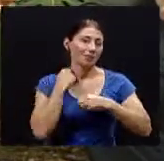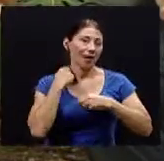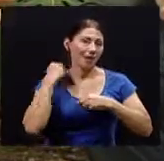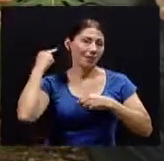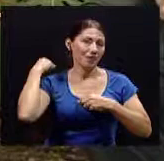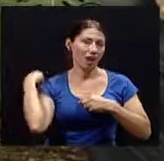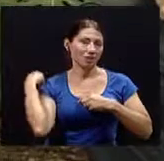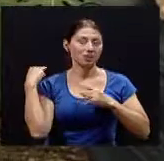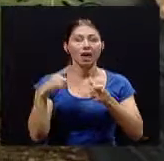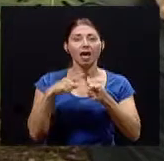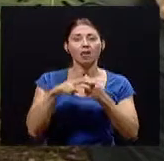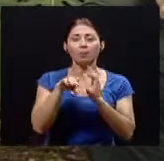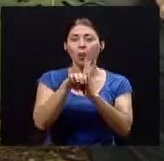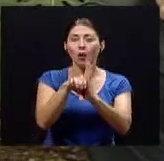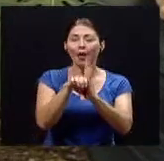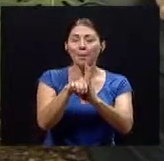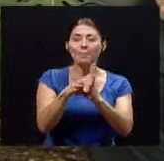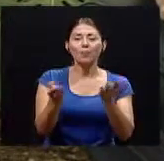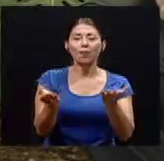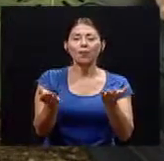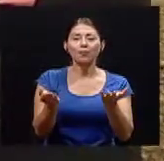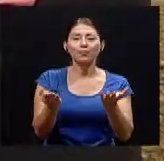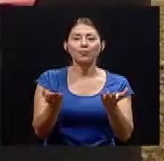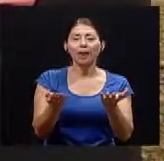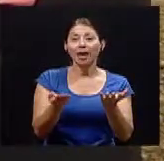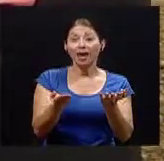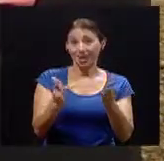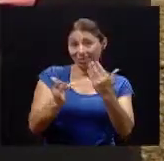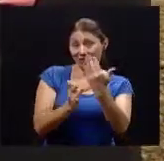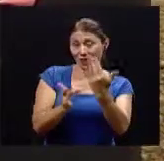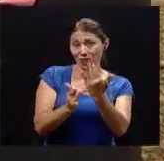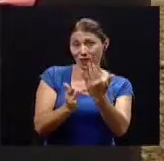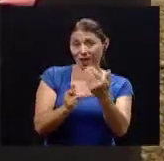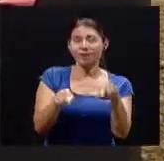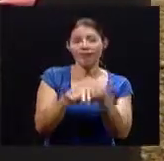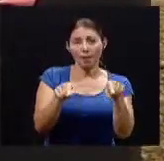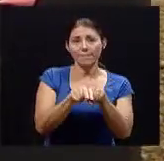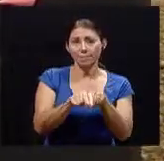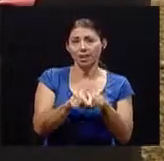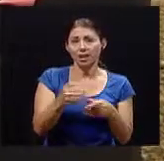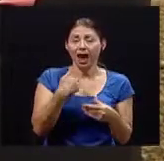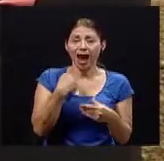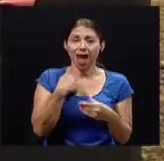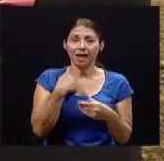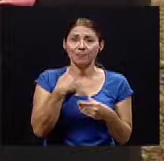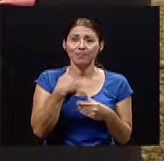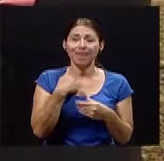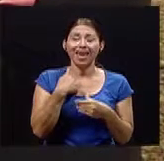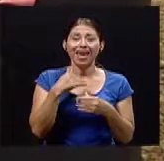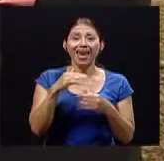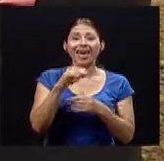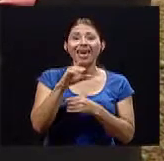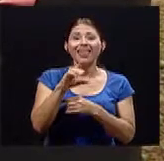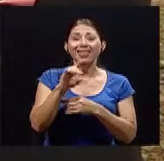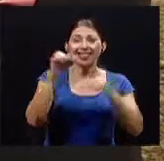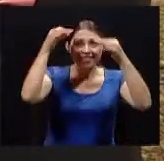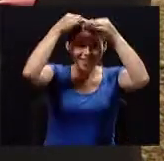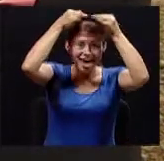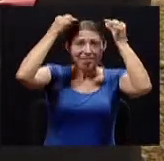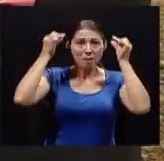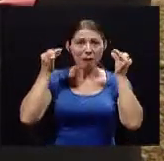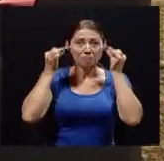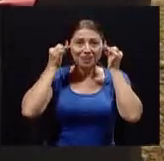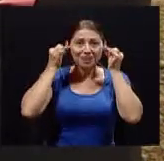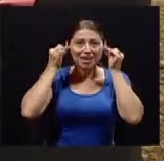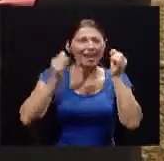gusta porque se despeinan por ejemplo se les cobre el maquillaje pero la diadema es la solución a los problemas de cuello muchas veces